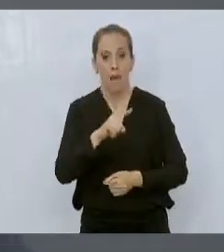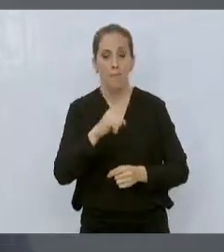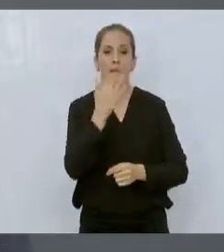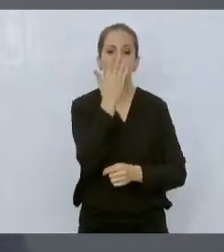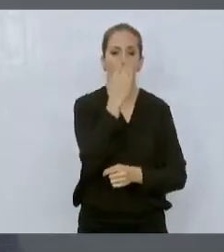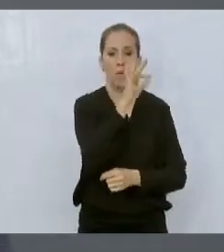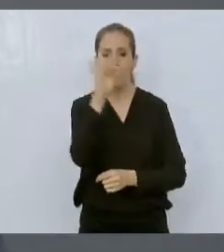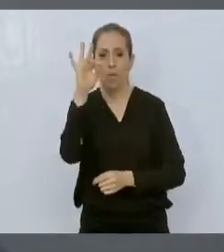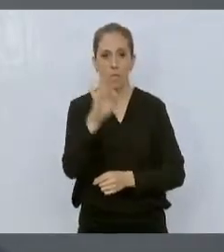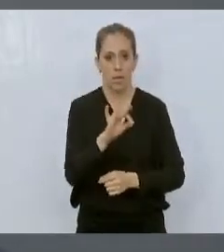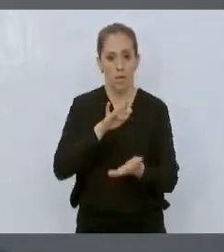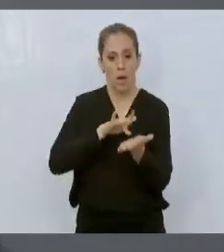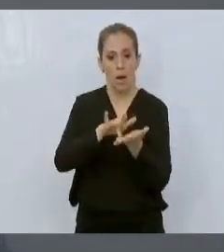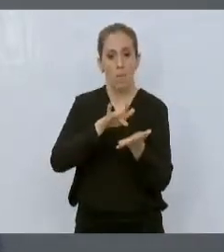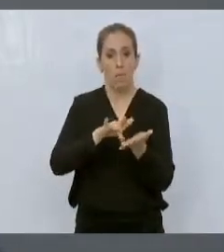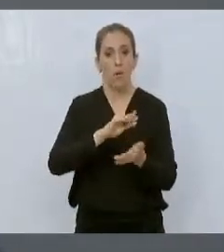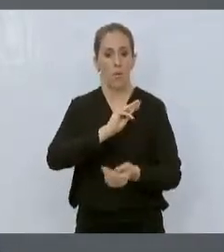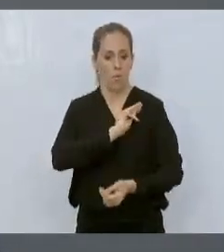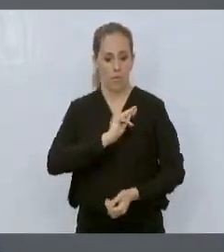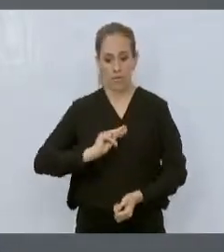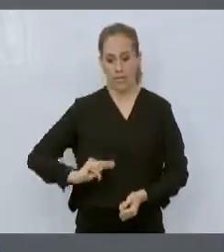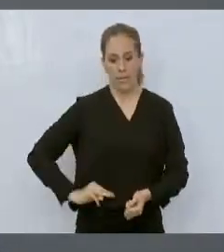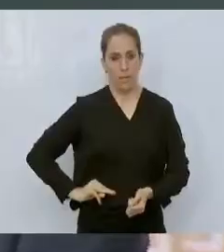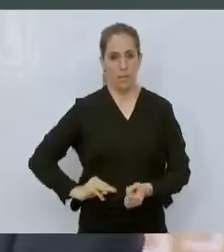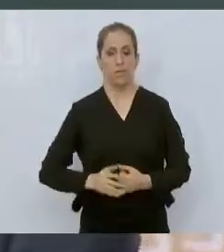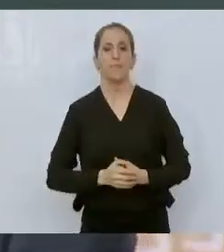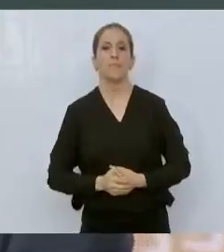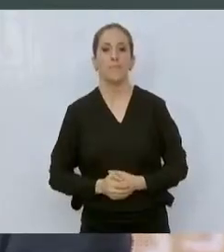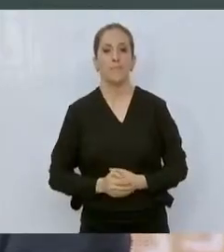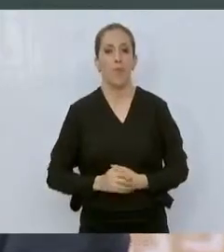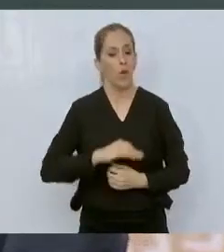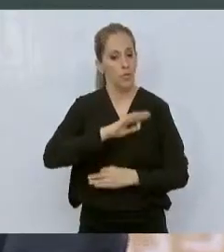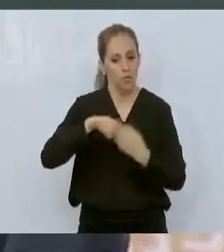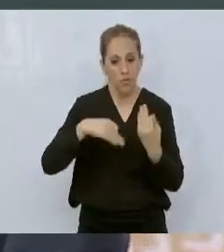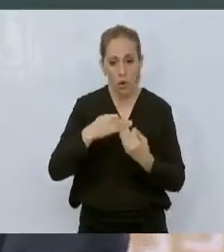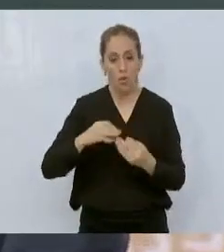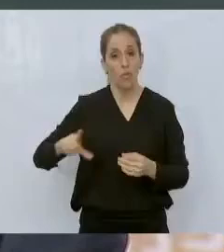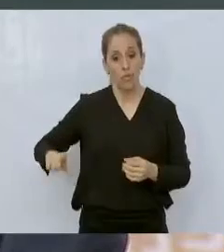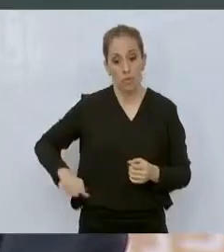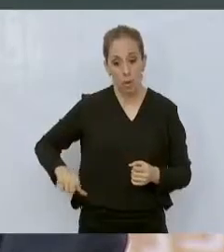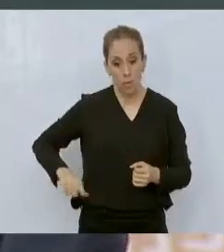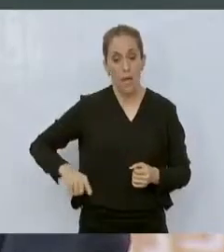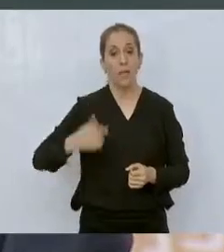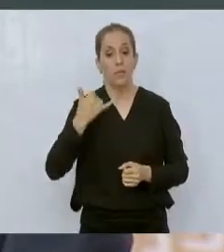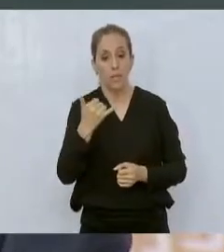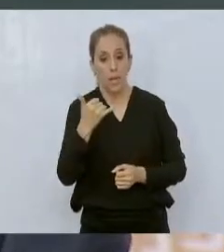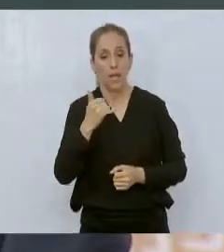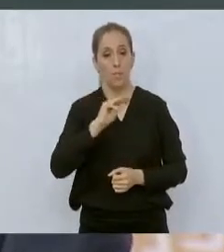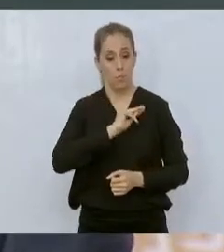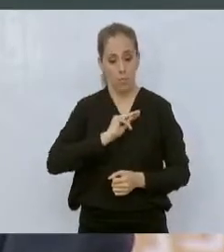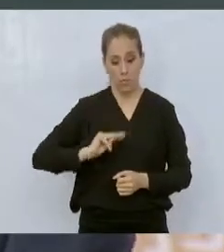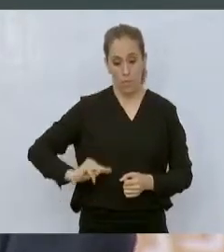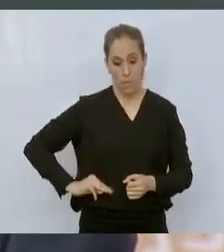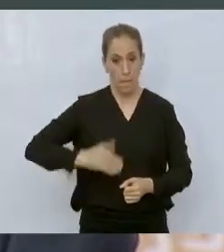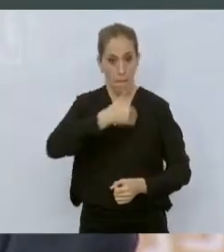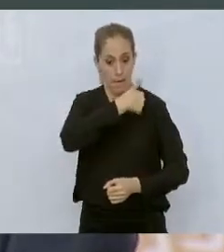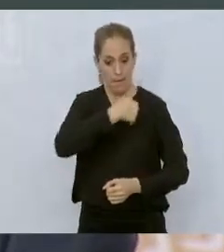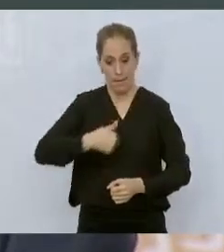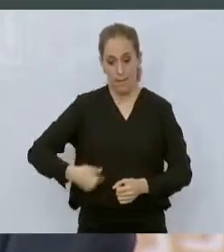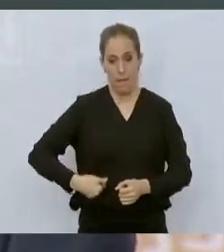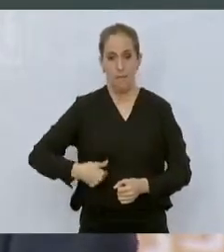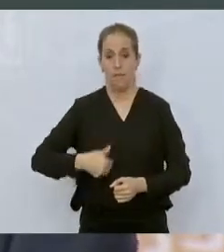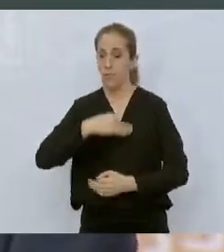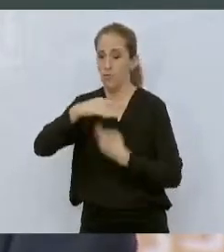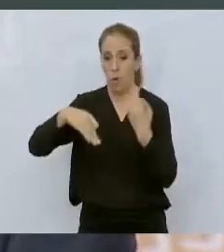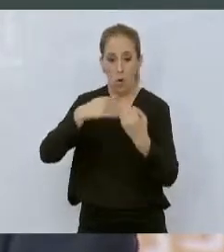Quiero comentarle que en este gobierno con todos los presidentes municipales hemos llegado a ese acuerdo desde nuestra llegada a 50 y 50,